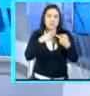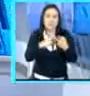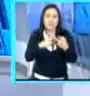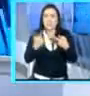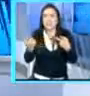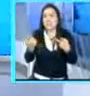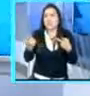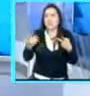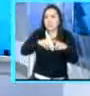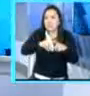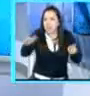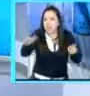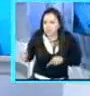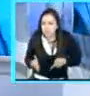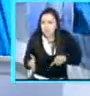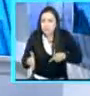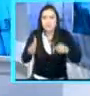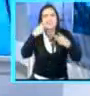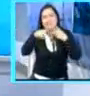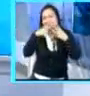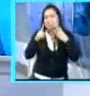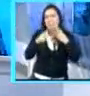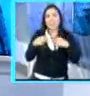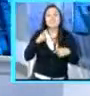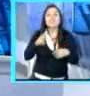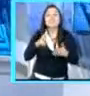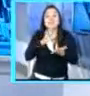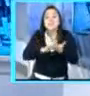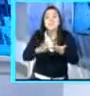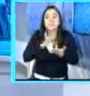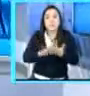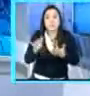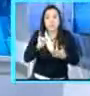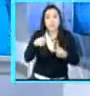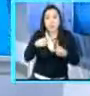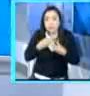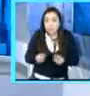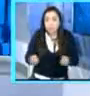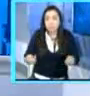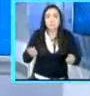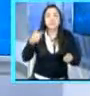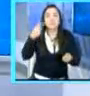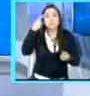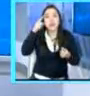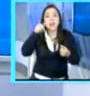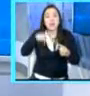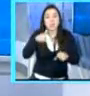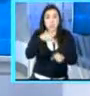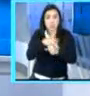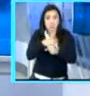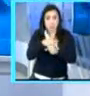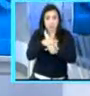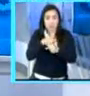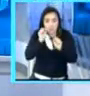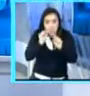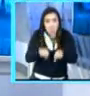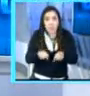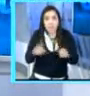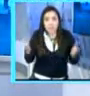canje de deuda, todo un paquete que estamos dispuestos a invertir para que Guatemala sea un país